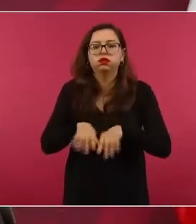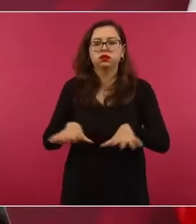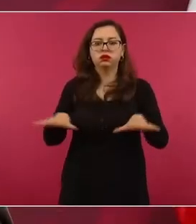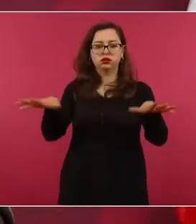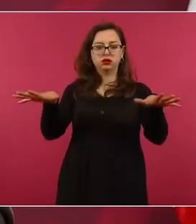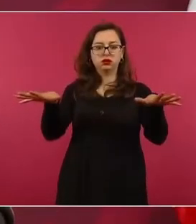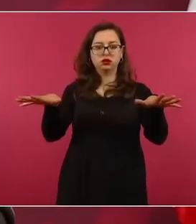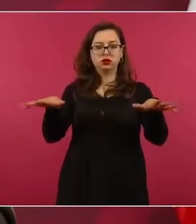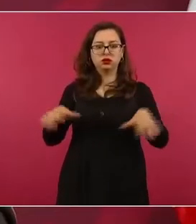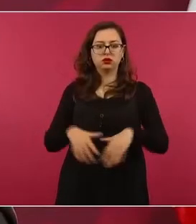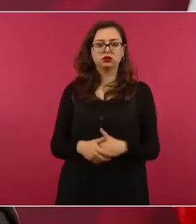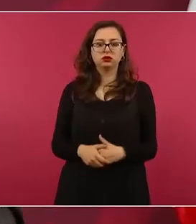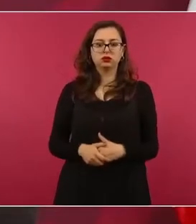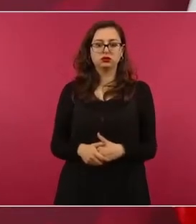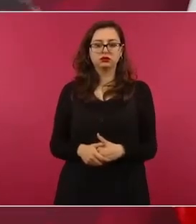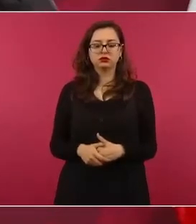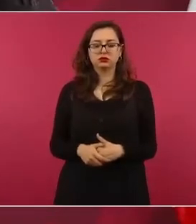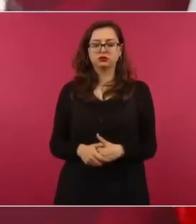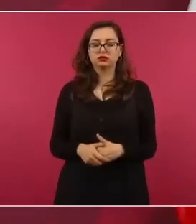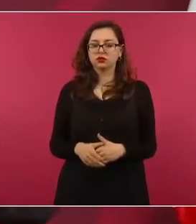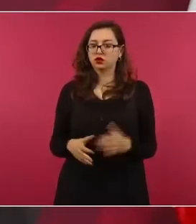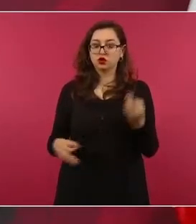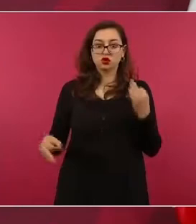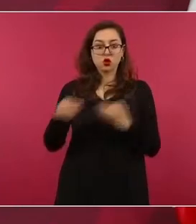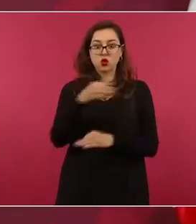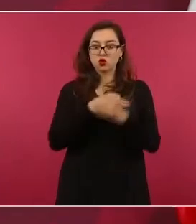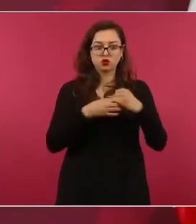muy armado.